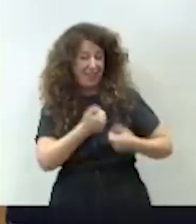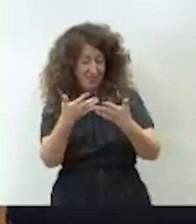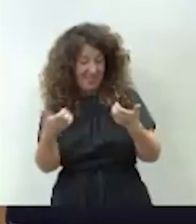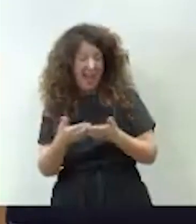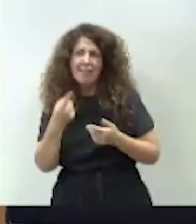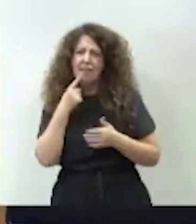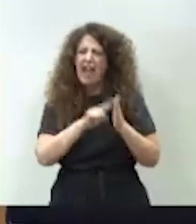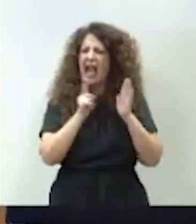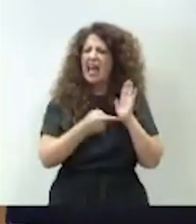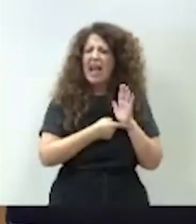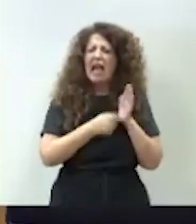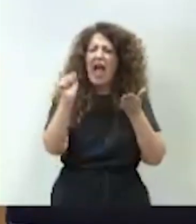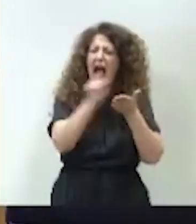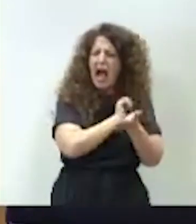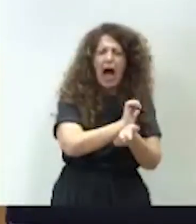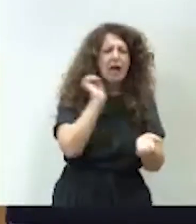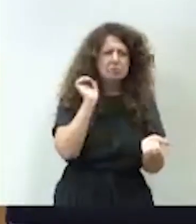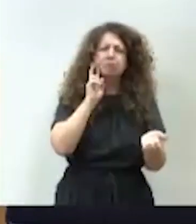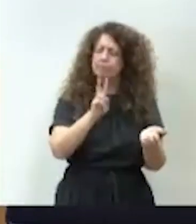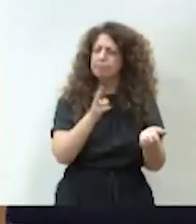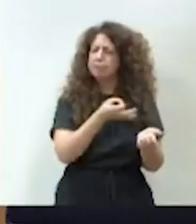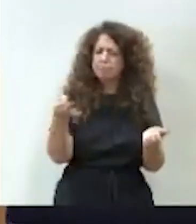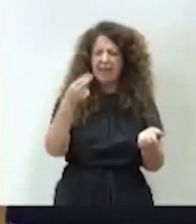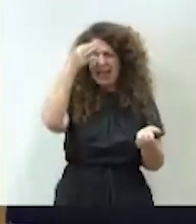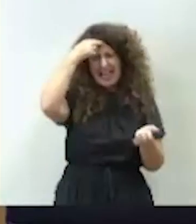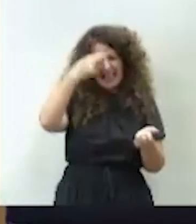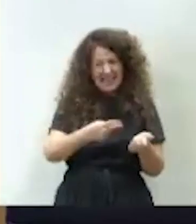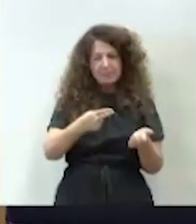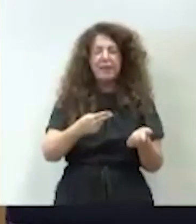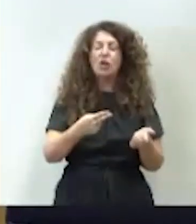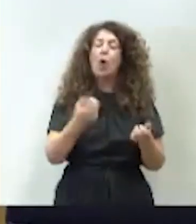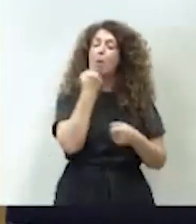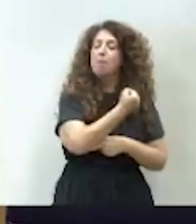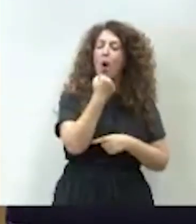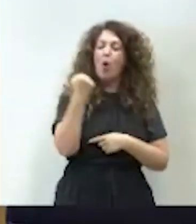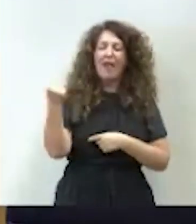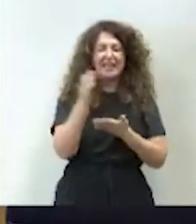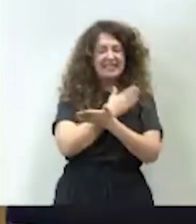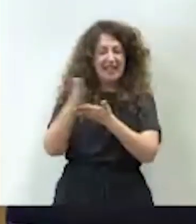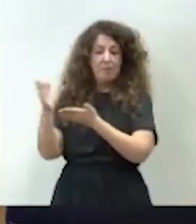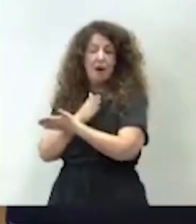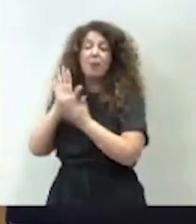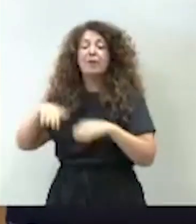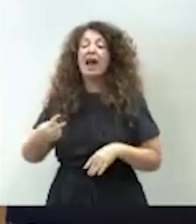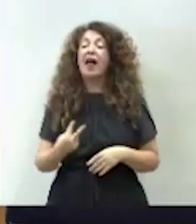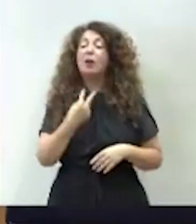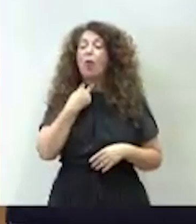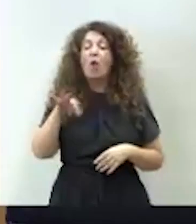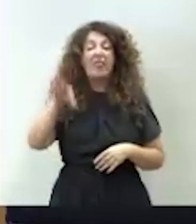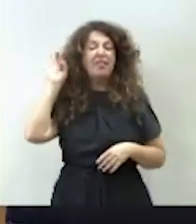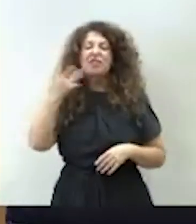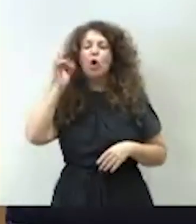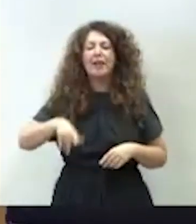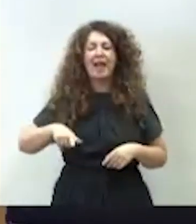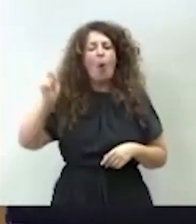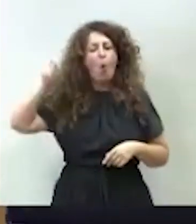amnistía era absolutamente respetuosa con la separación de poderes porque la decisión última correspondía a los jueces y tribunales de nuestro país. Y